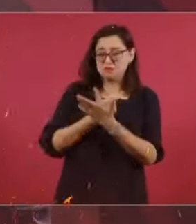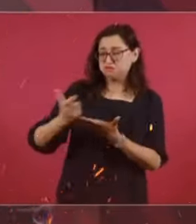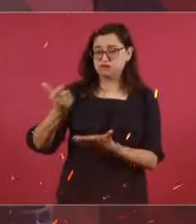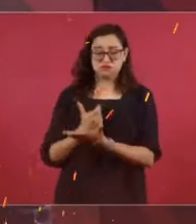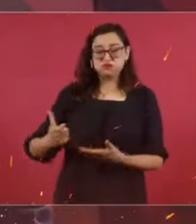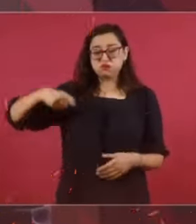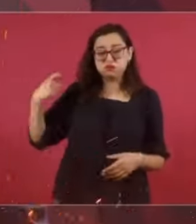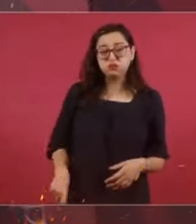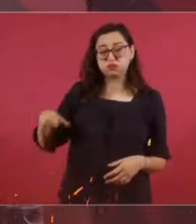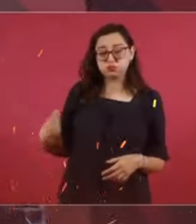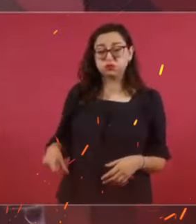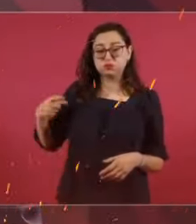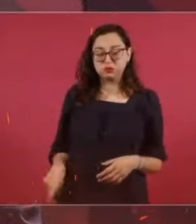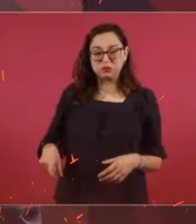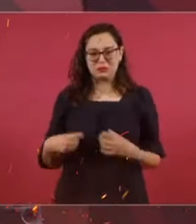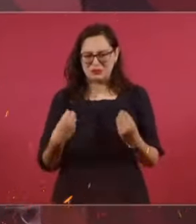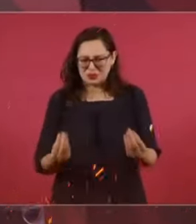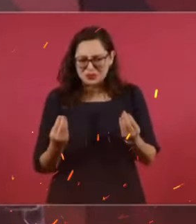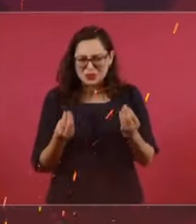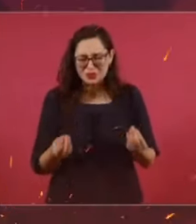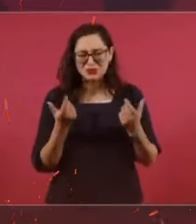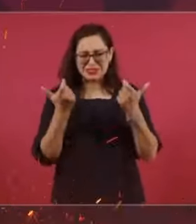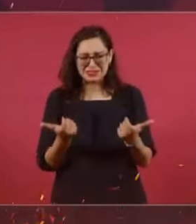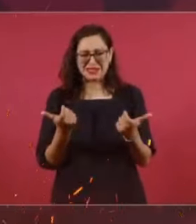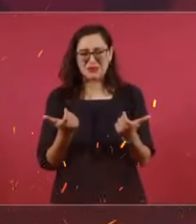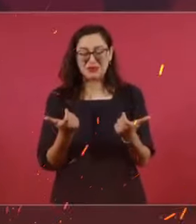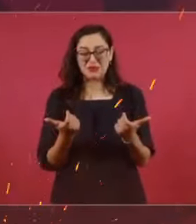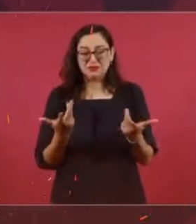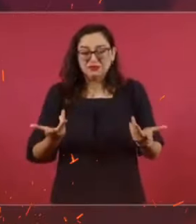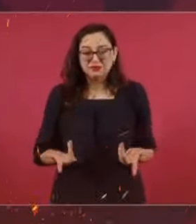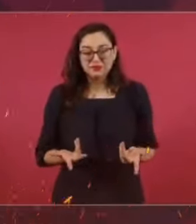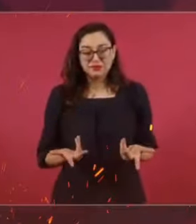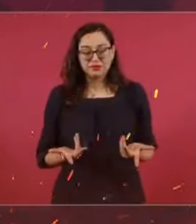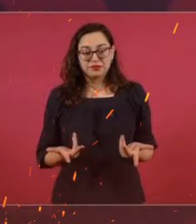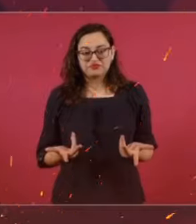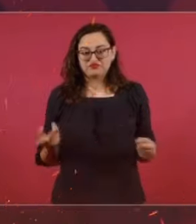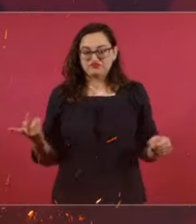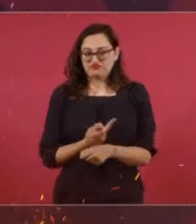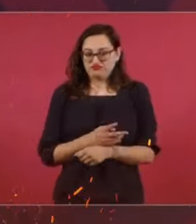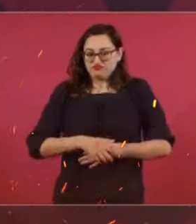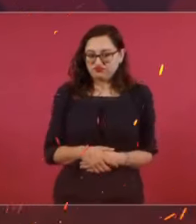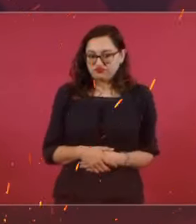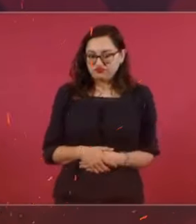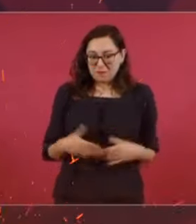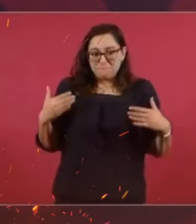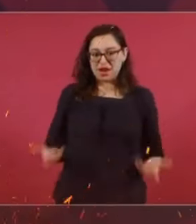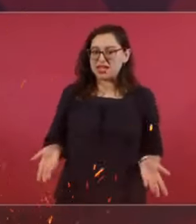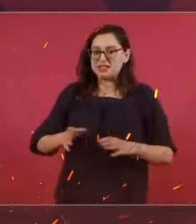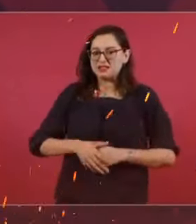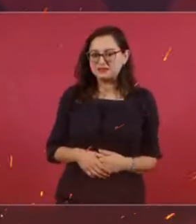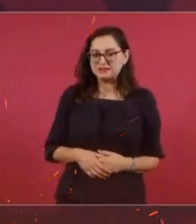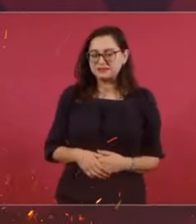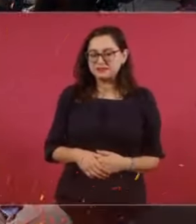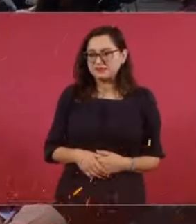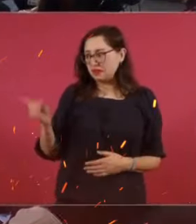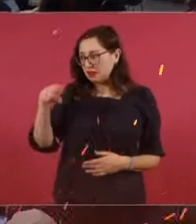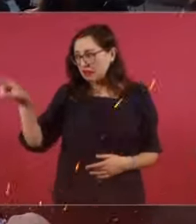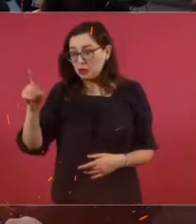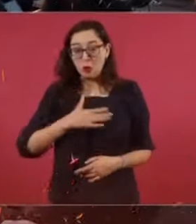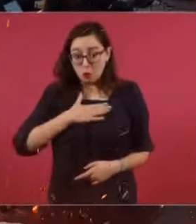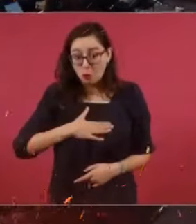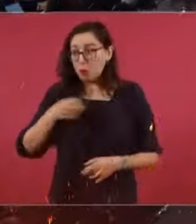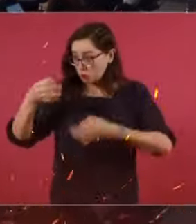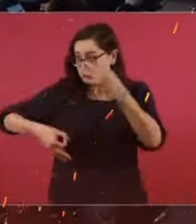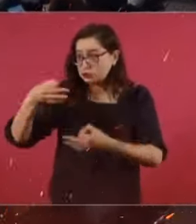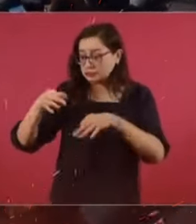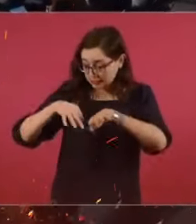dinero del presupuesto que es dinero del pueblo, para que esos supuestos impartidores de justicia se